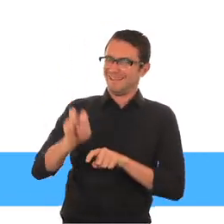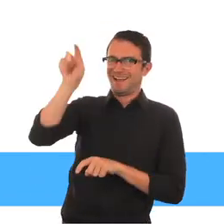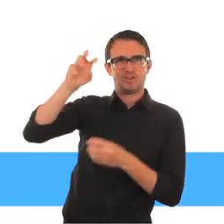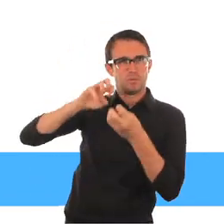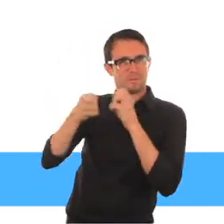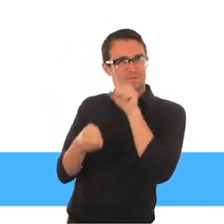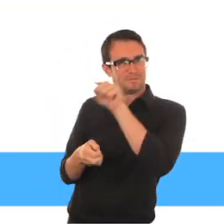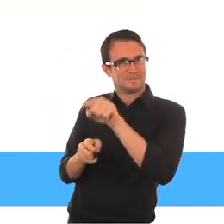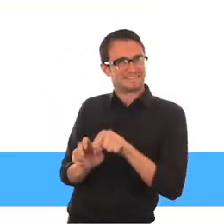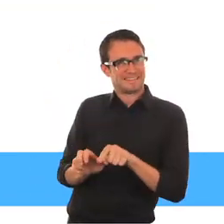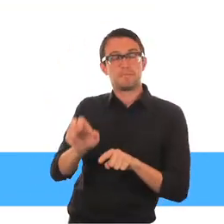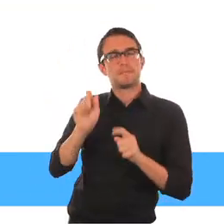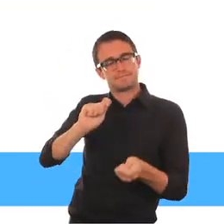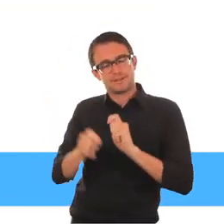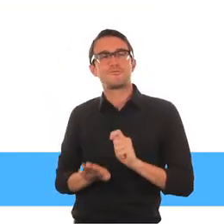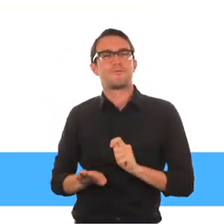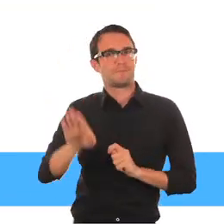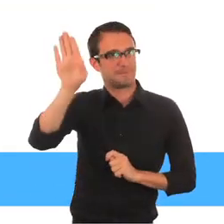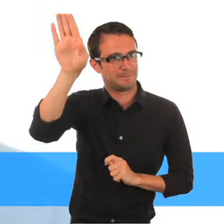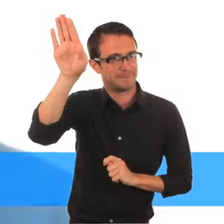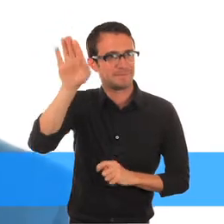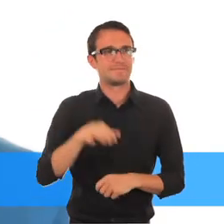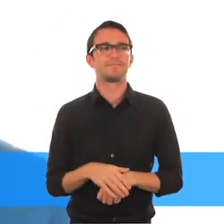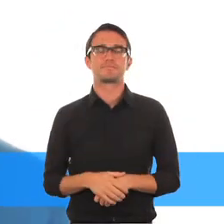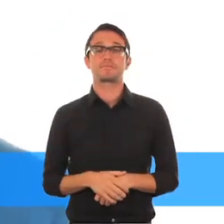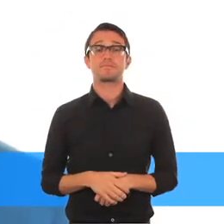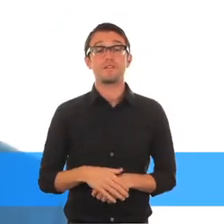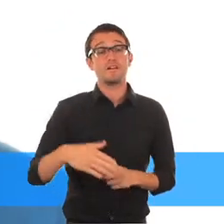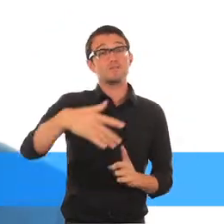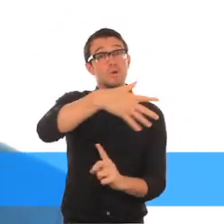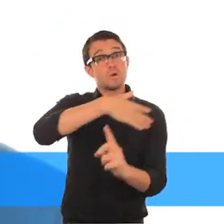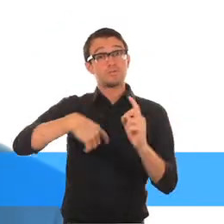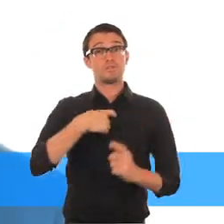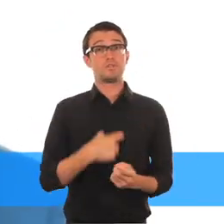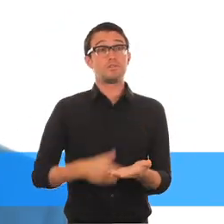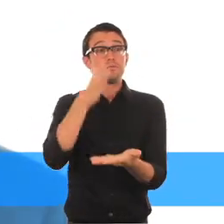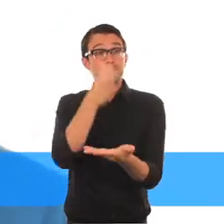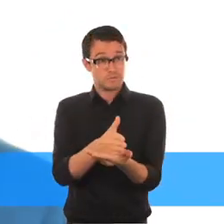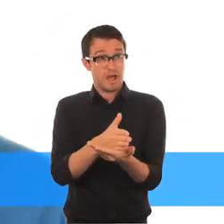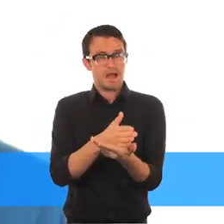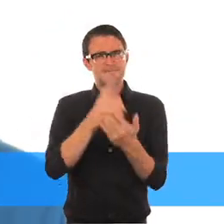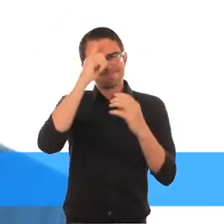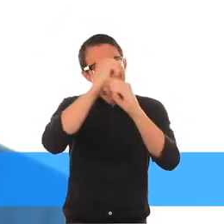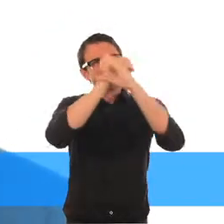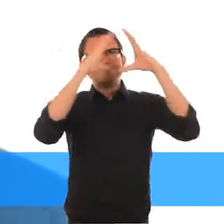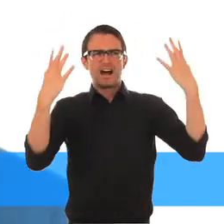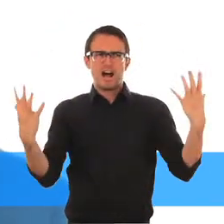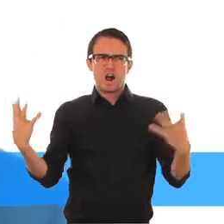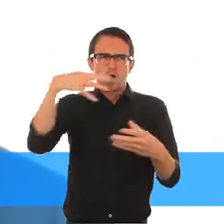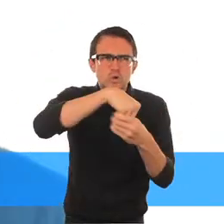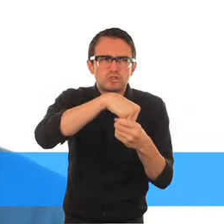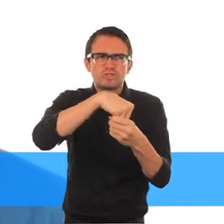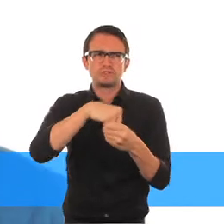usuario de silla de ruedas llegue hasta una urna de votación. El modelo social y de derechos humanos combinados con un abordaje de